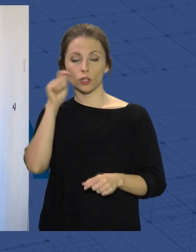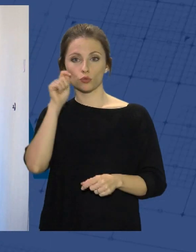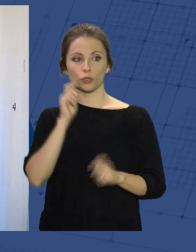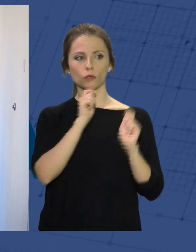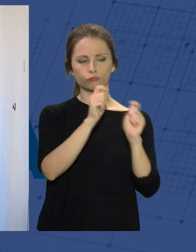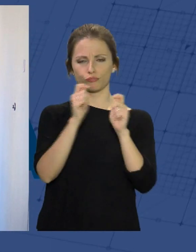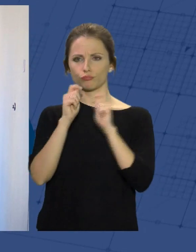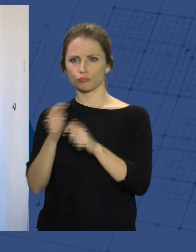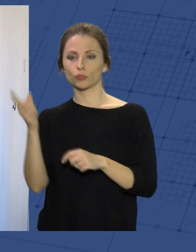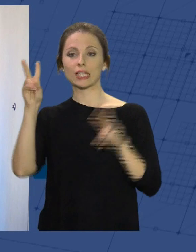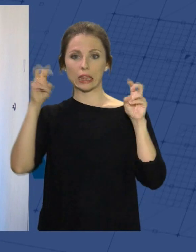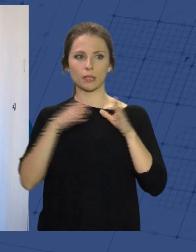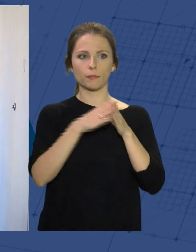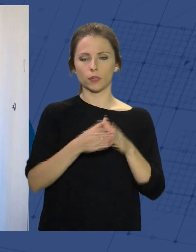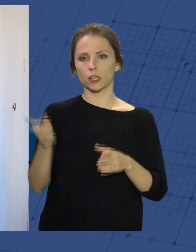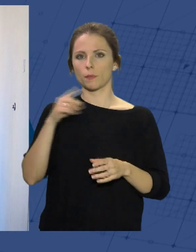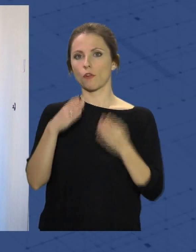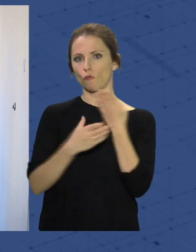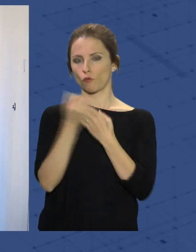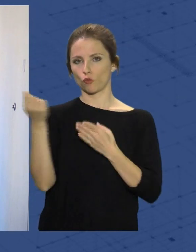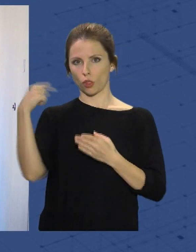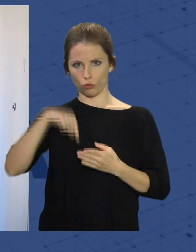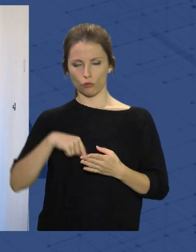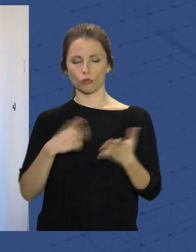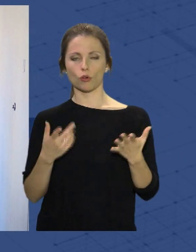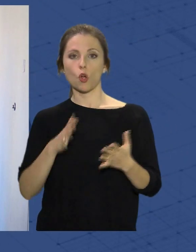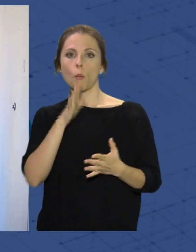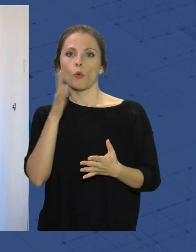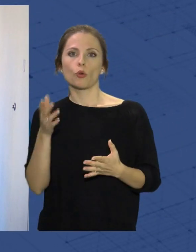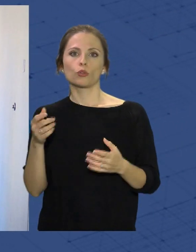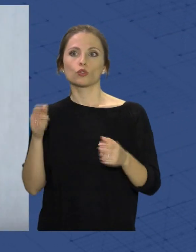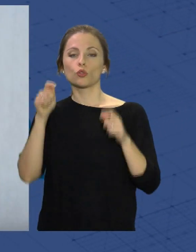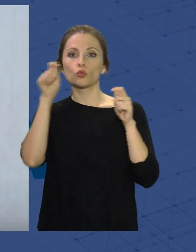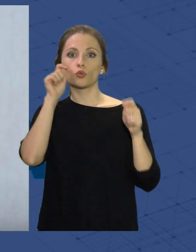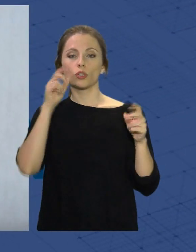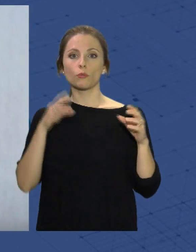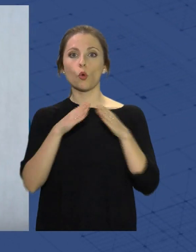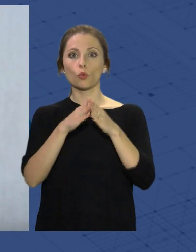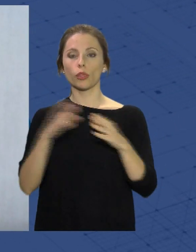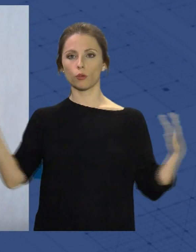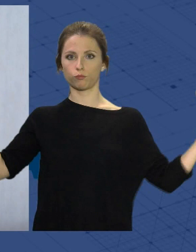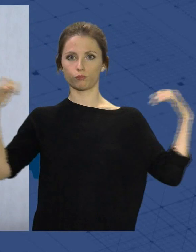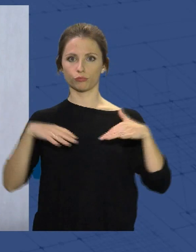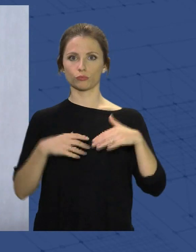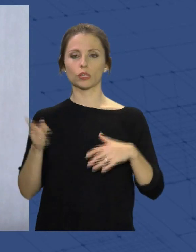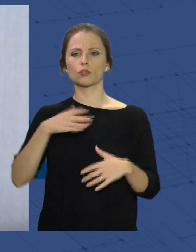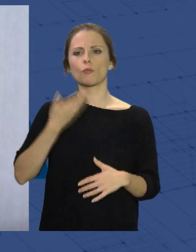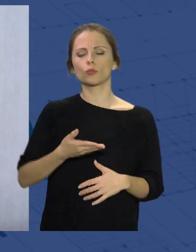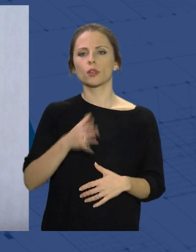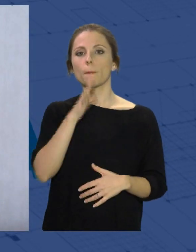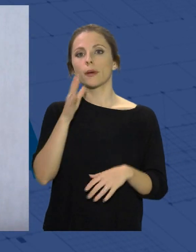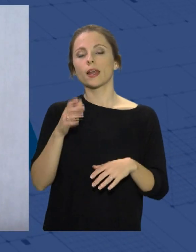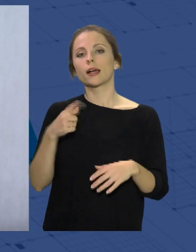autoridad portuaria y también desde la fundación Bahía Almeriport por traernos turismo de crucero. Estos días son muy importantes para la ciudad, pero no solo